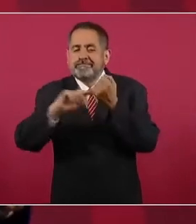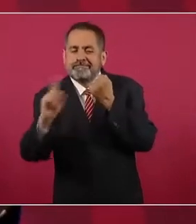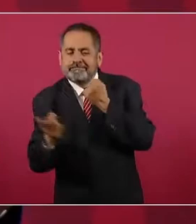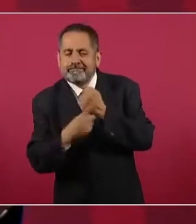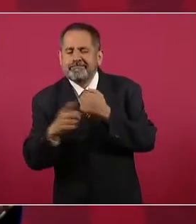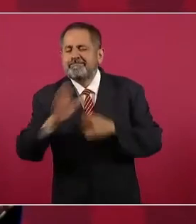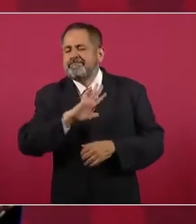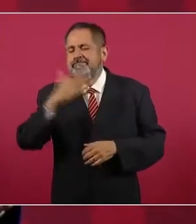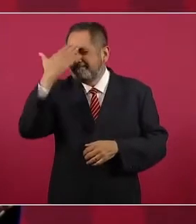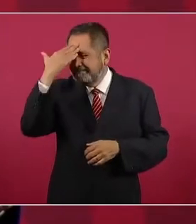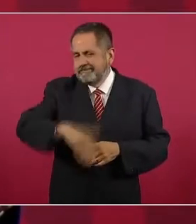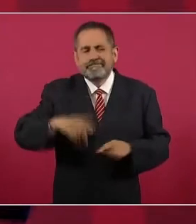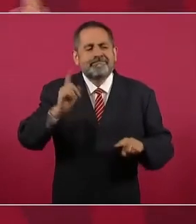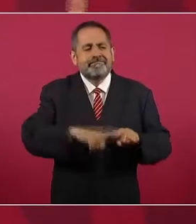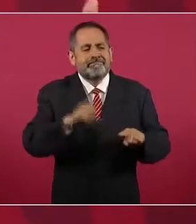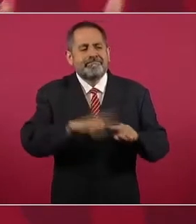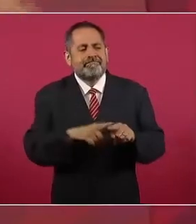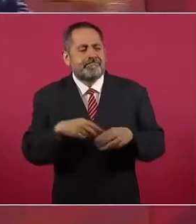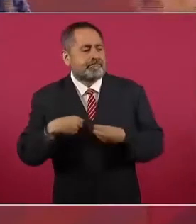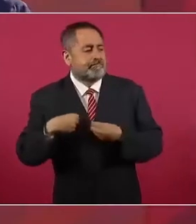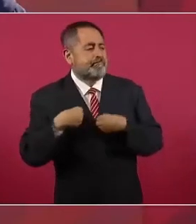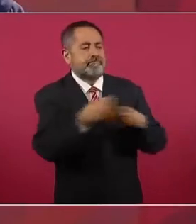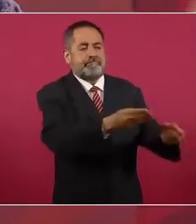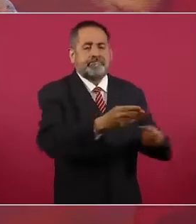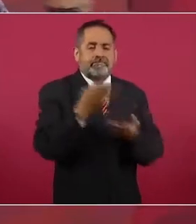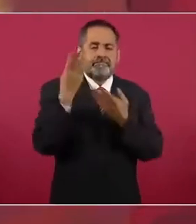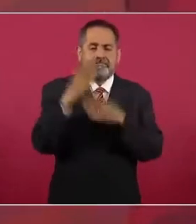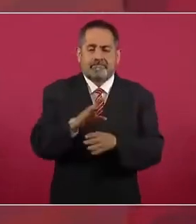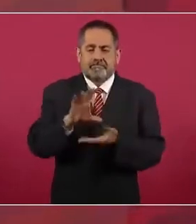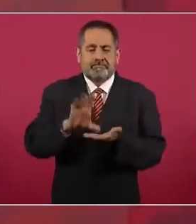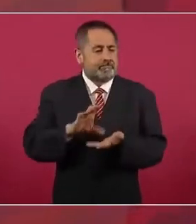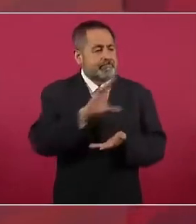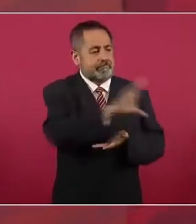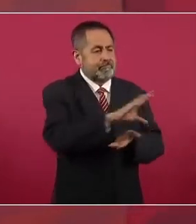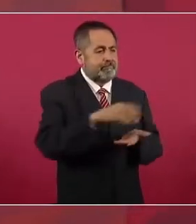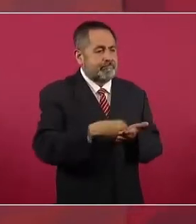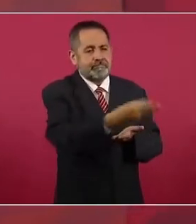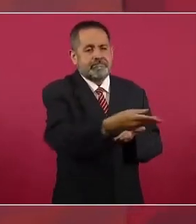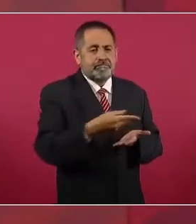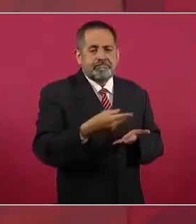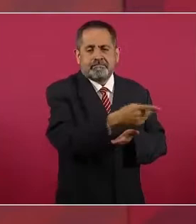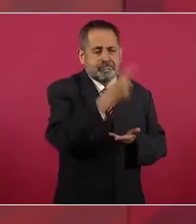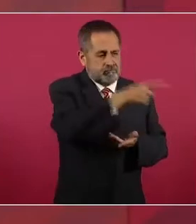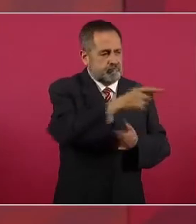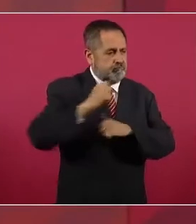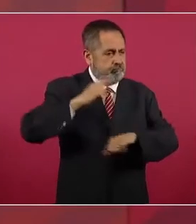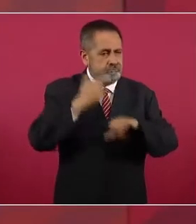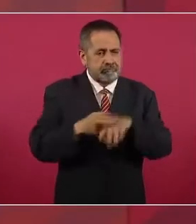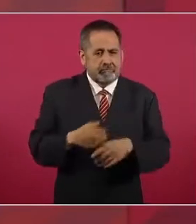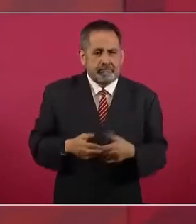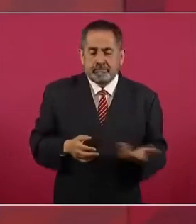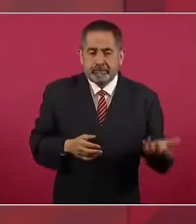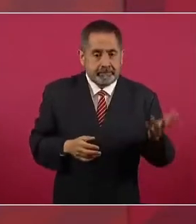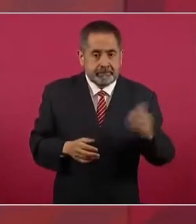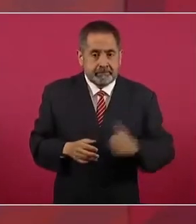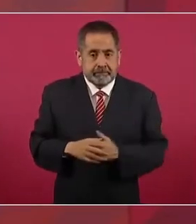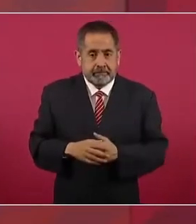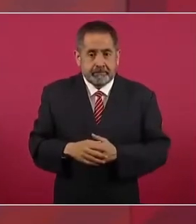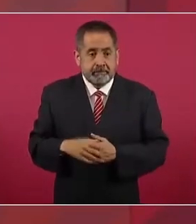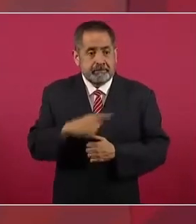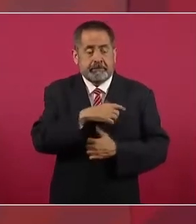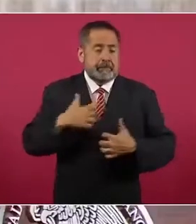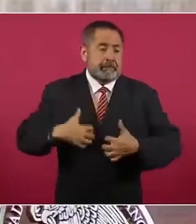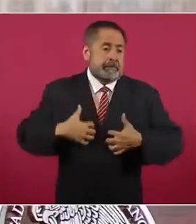a quién le iban a dar un banco. Pero como se quedó enojado Roberto